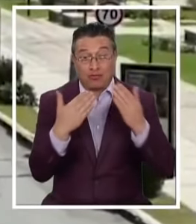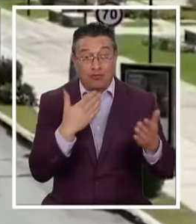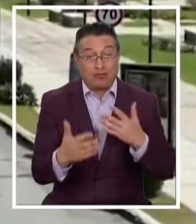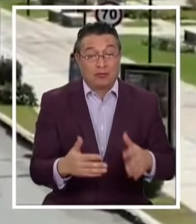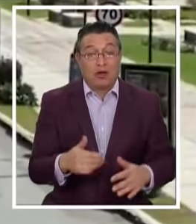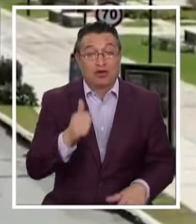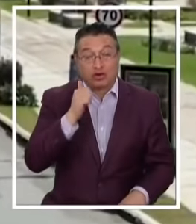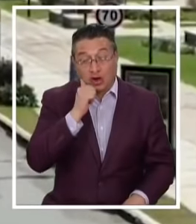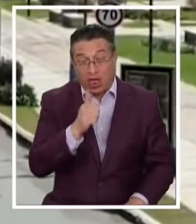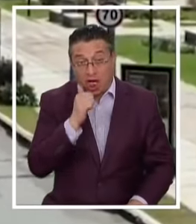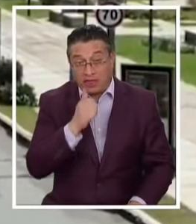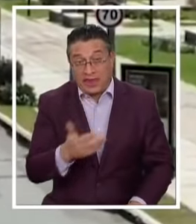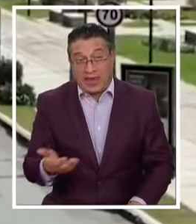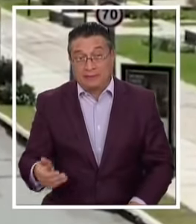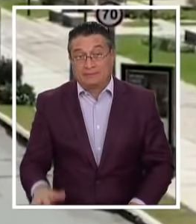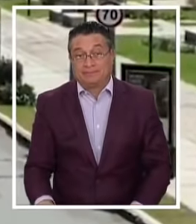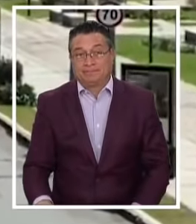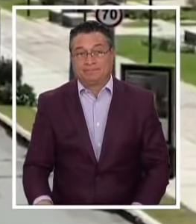Cada día